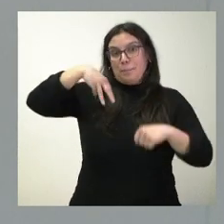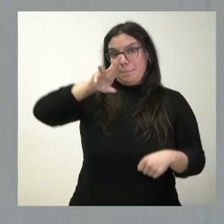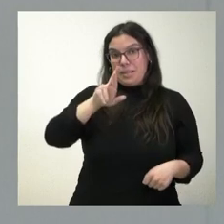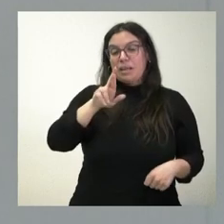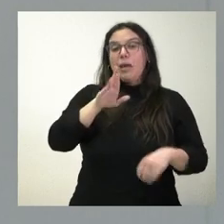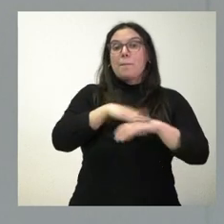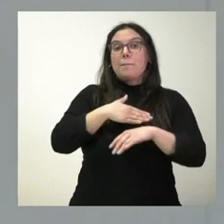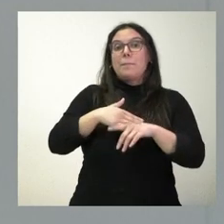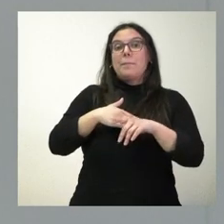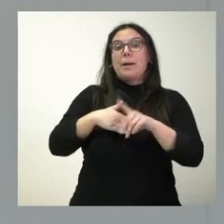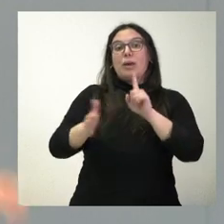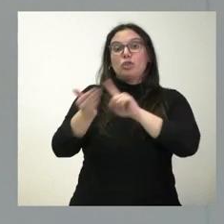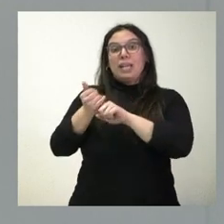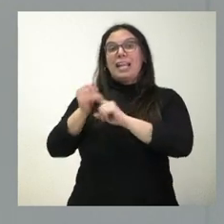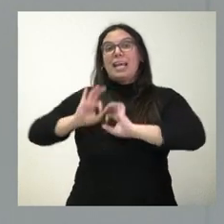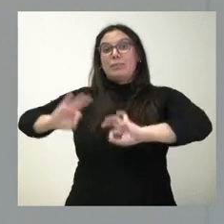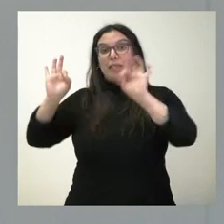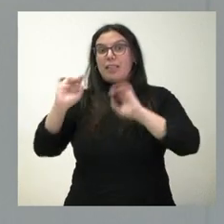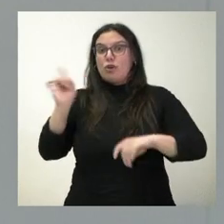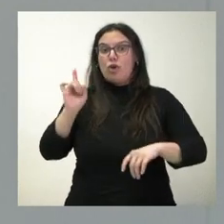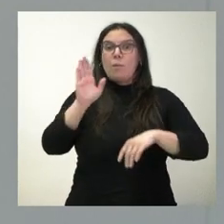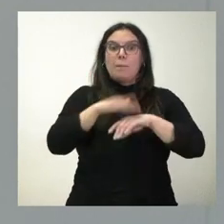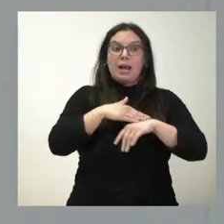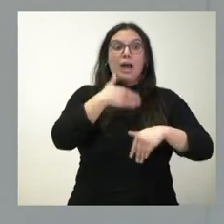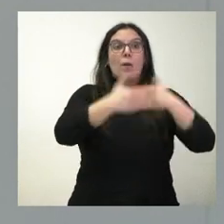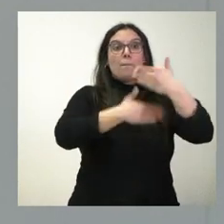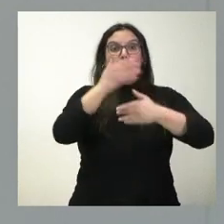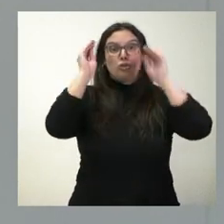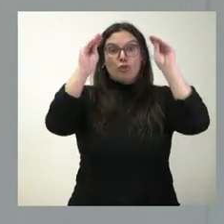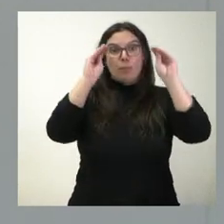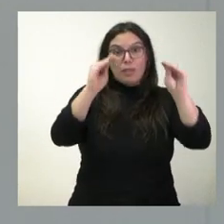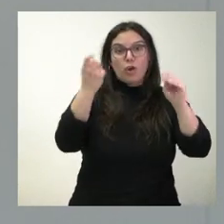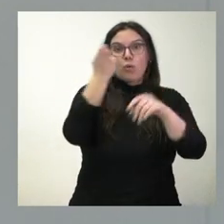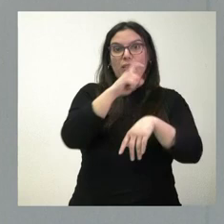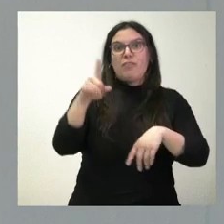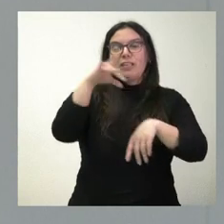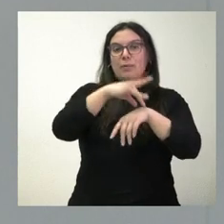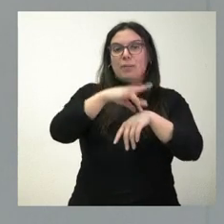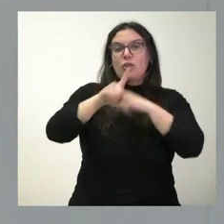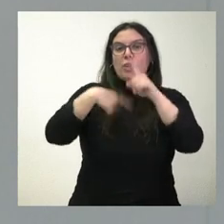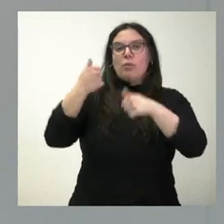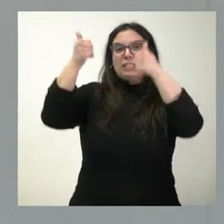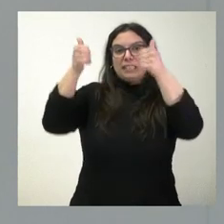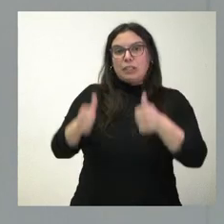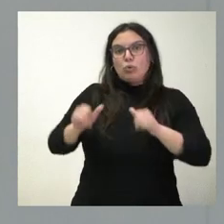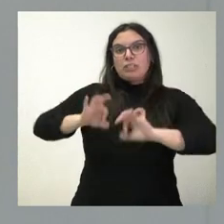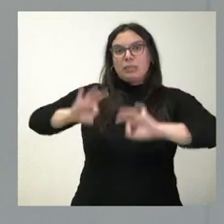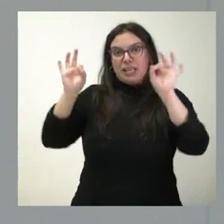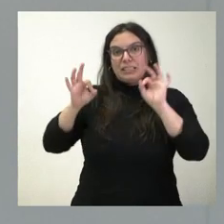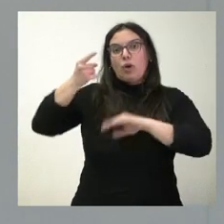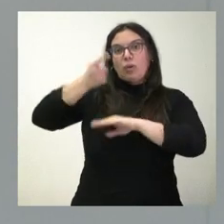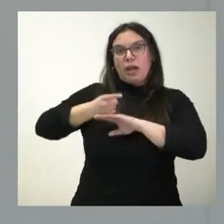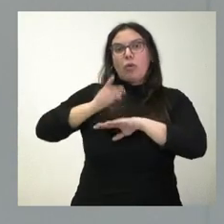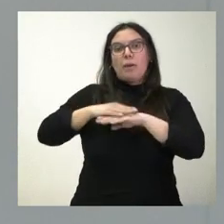sino tendente a la eliminación de muchos médicos del proceso de formación MIR y, por tanto, de la obtención del título de especialista que es necesario para